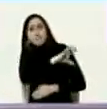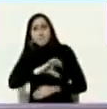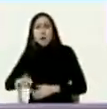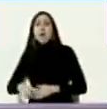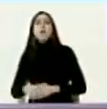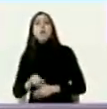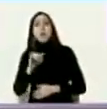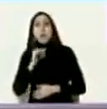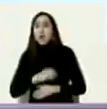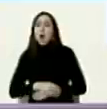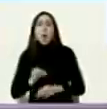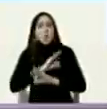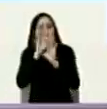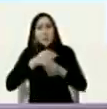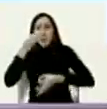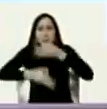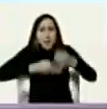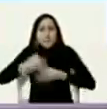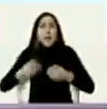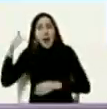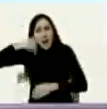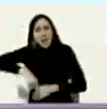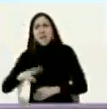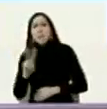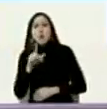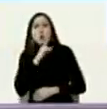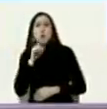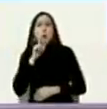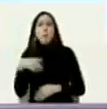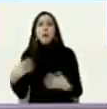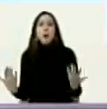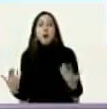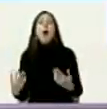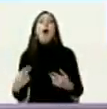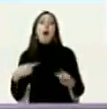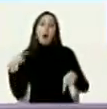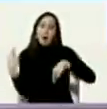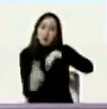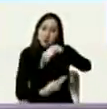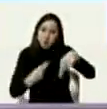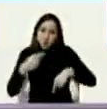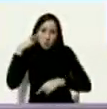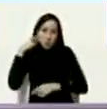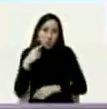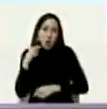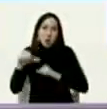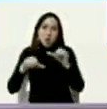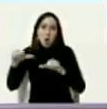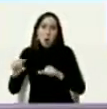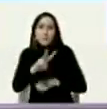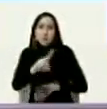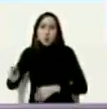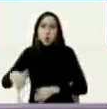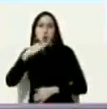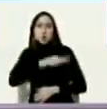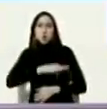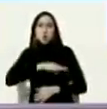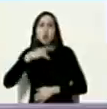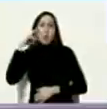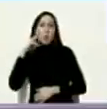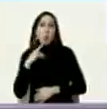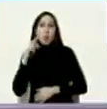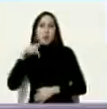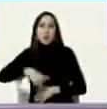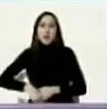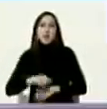lenguaje en Venezuela se llama revolución bolivariana del siglo XXI socialismo bolivariano del